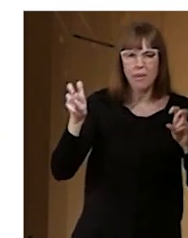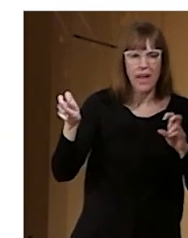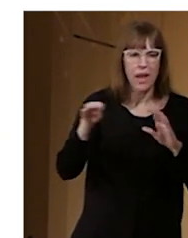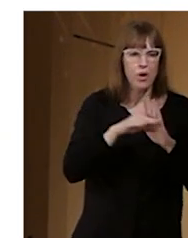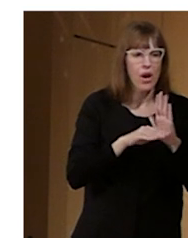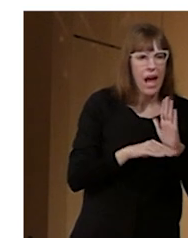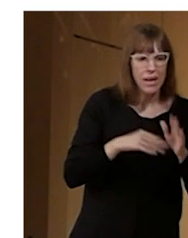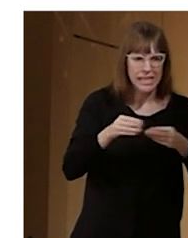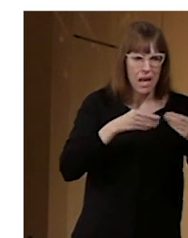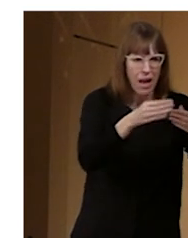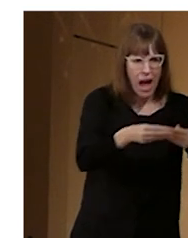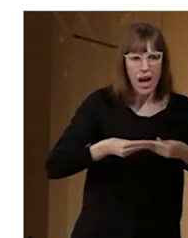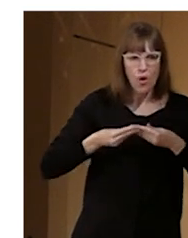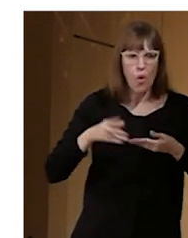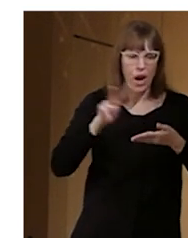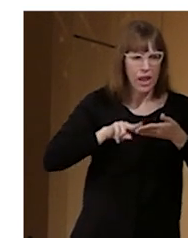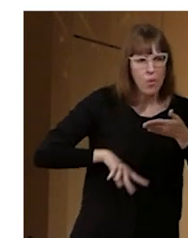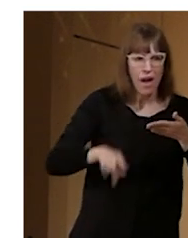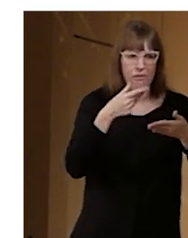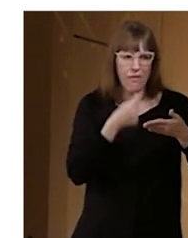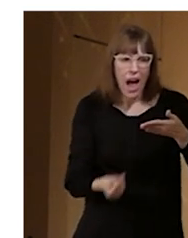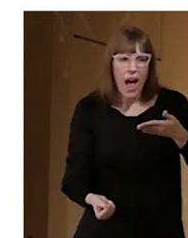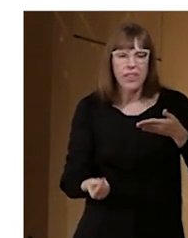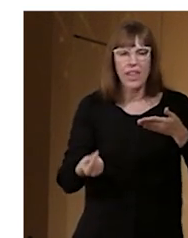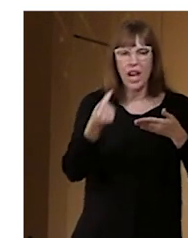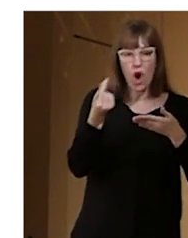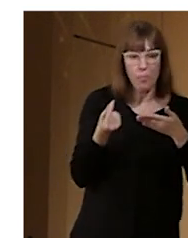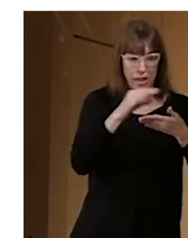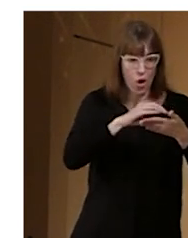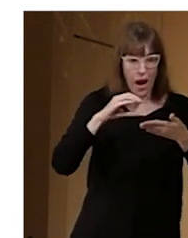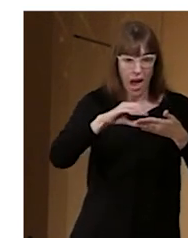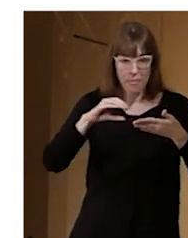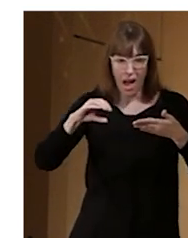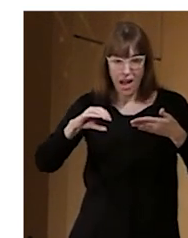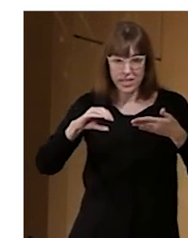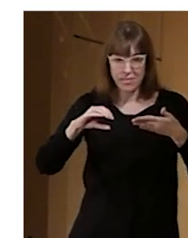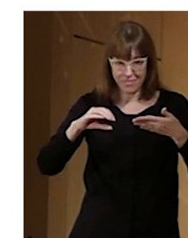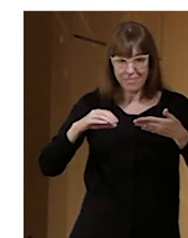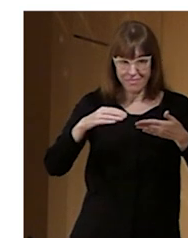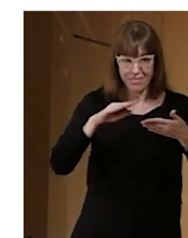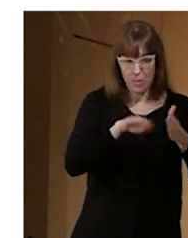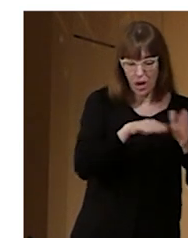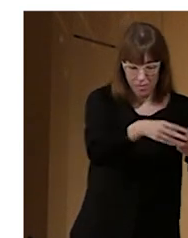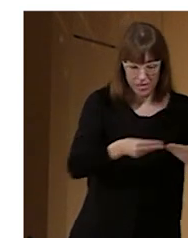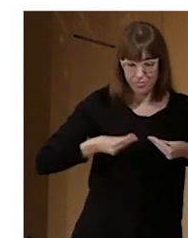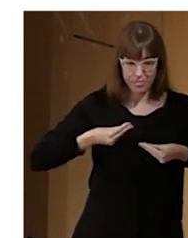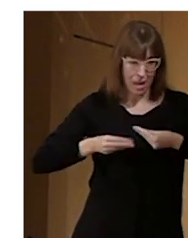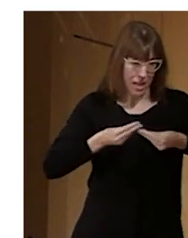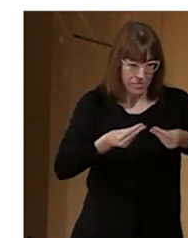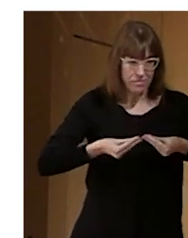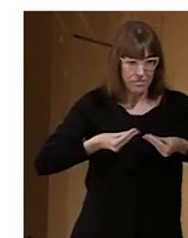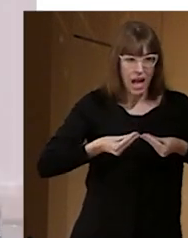formatos, por ejemplo, lectura fácil o pictogramas. No solo el programa de mano, cuando, por ejemplo, trabajamos con